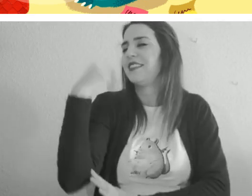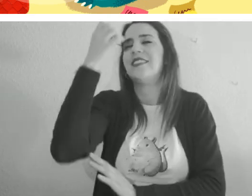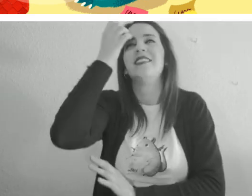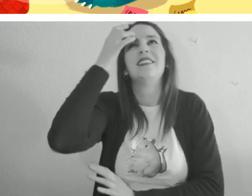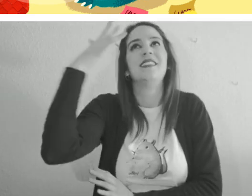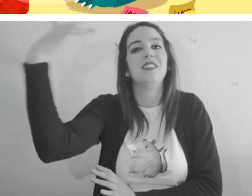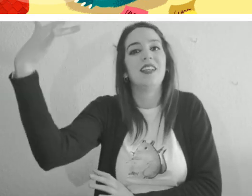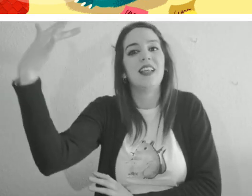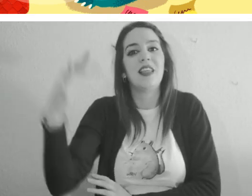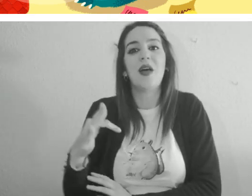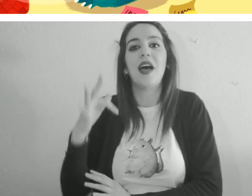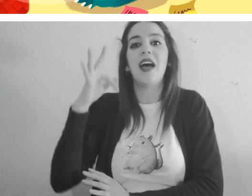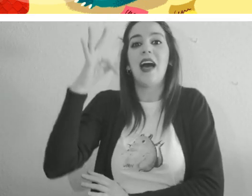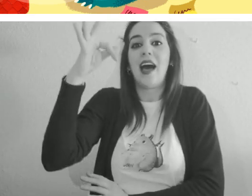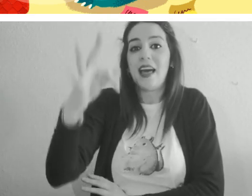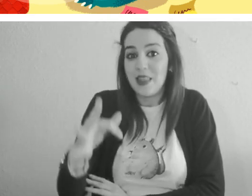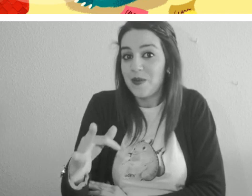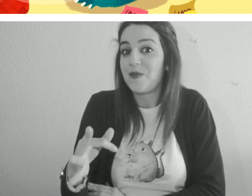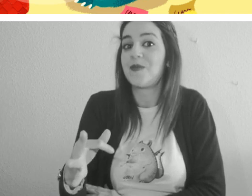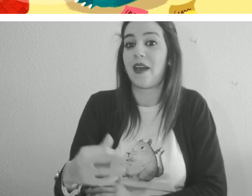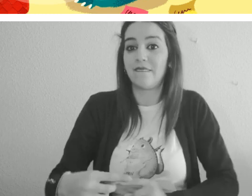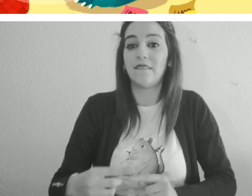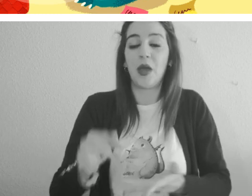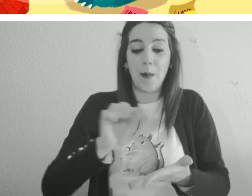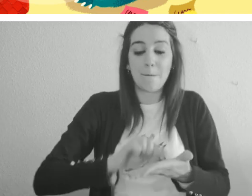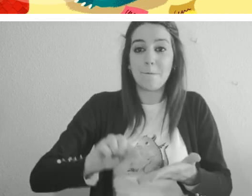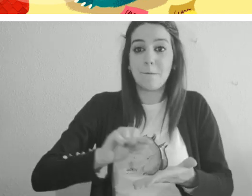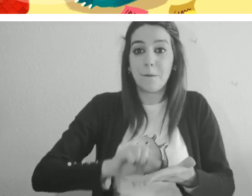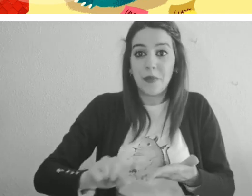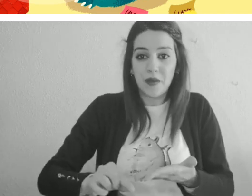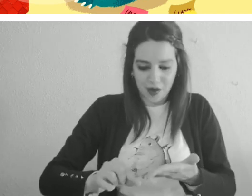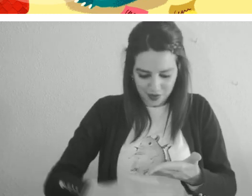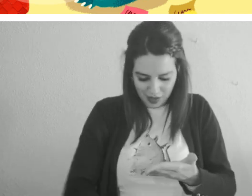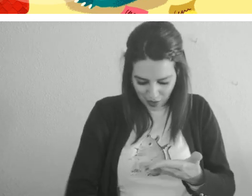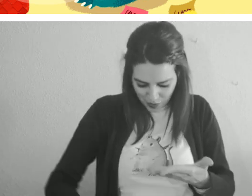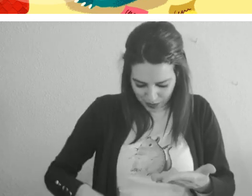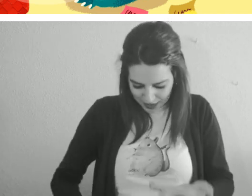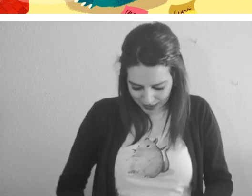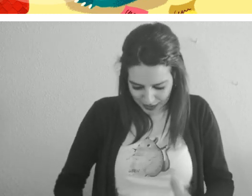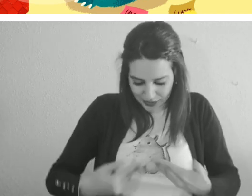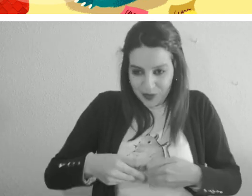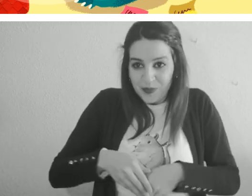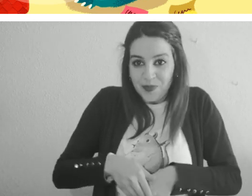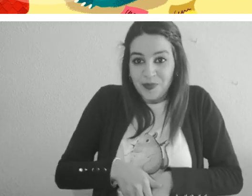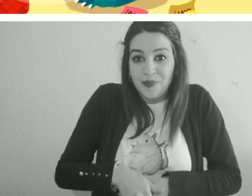además había anotado en el papel que estaba dentro de su bolsillo.